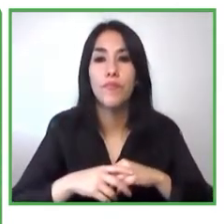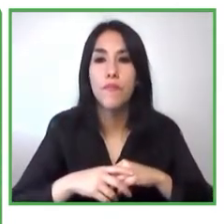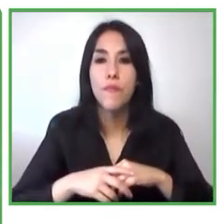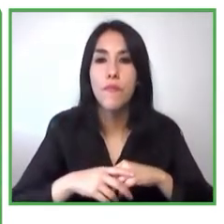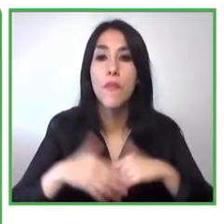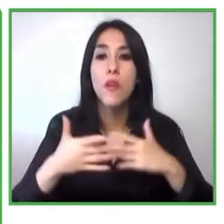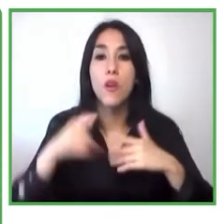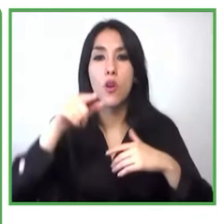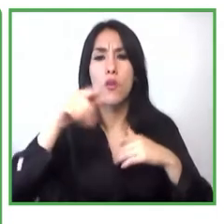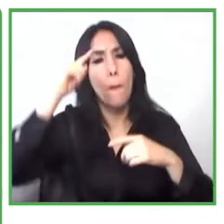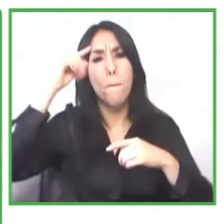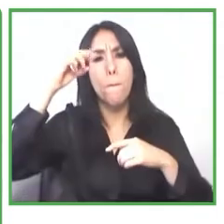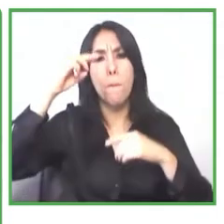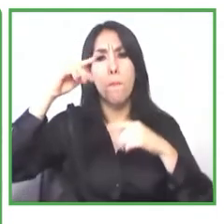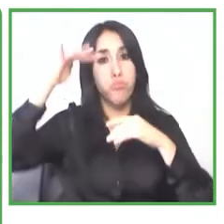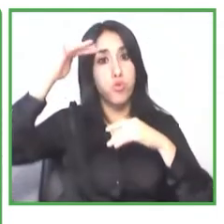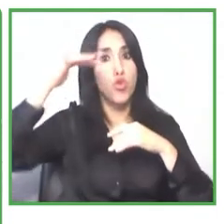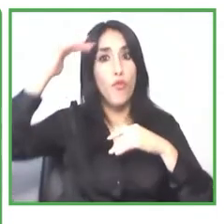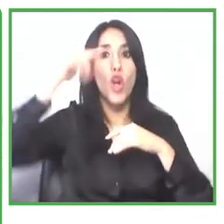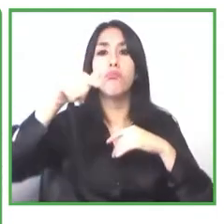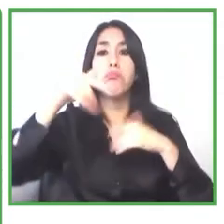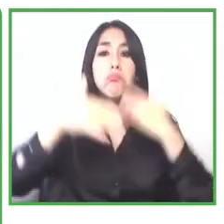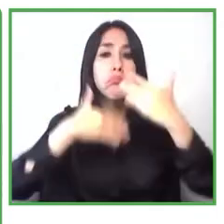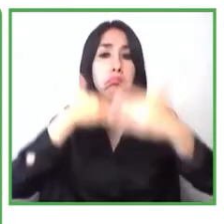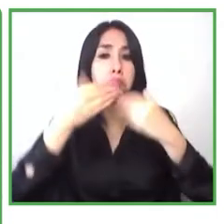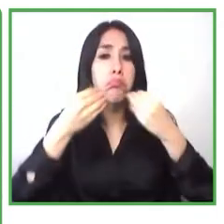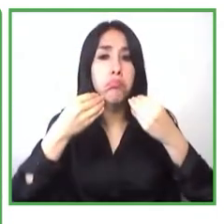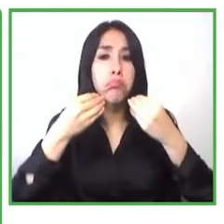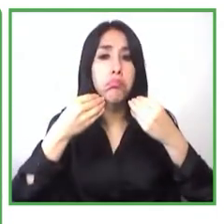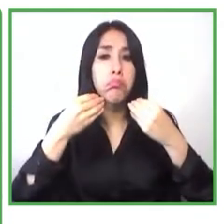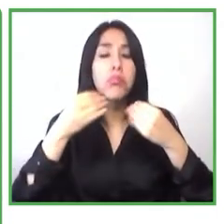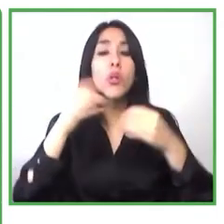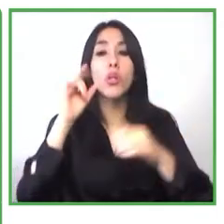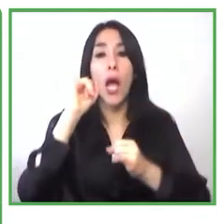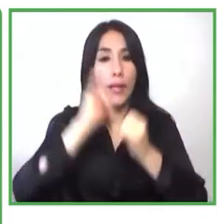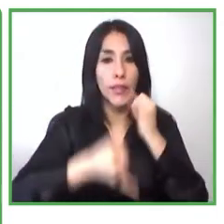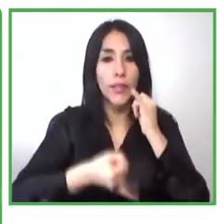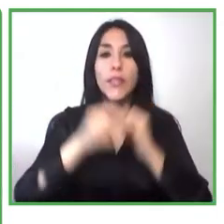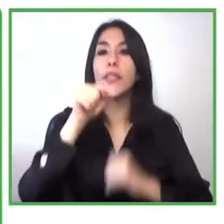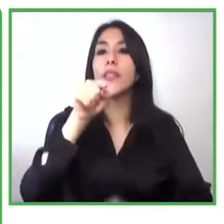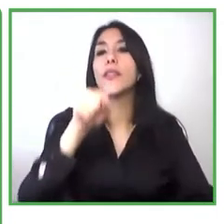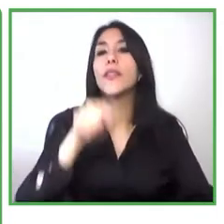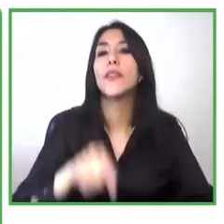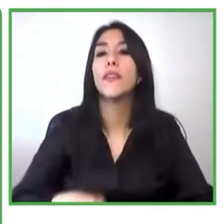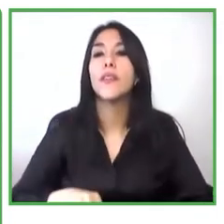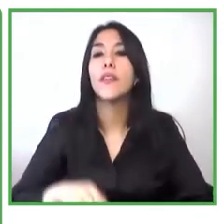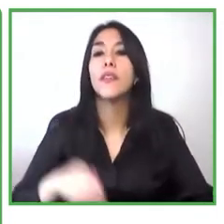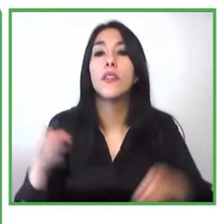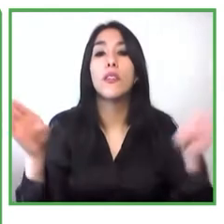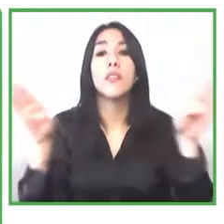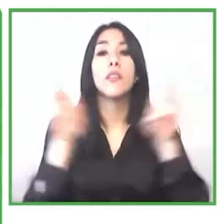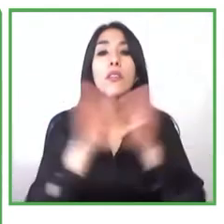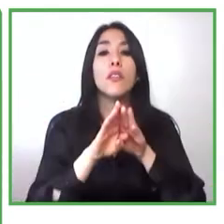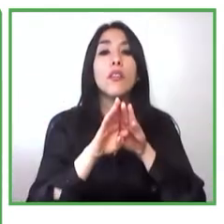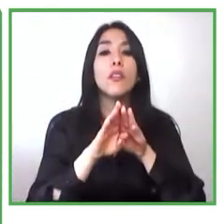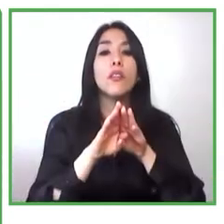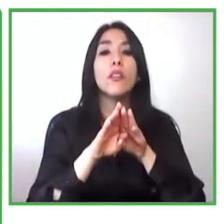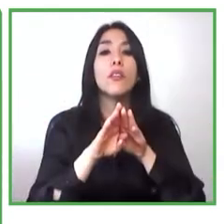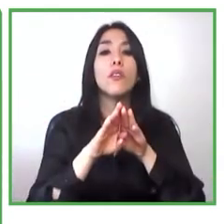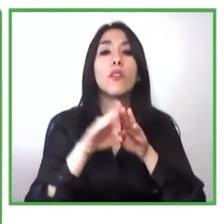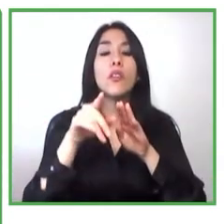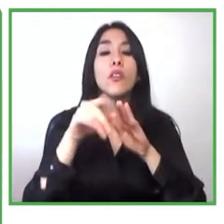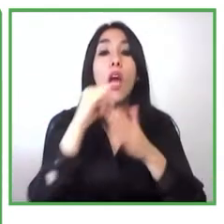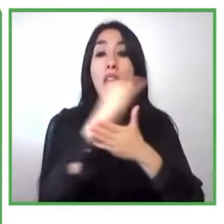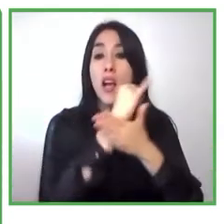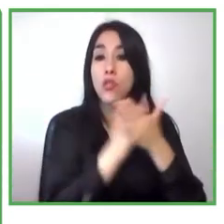proyectos finalmente se cierra el modelo de acompañamiento con la introducción o la presentación de estos emprendimientos a todo el